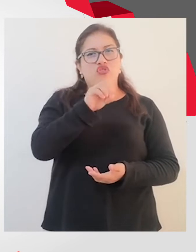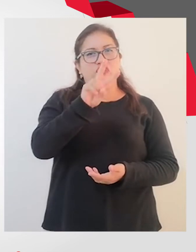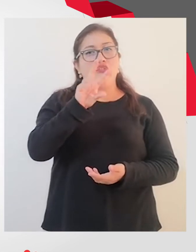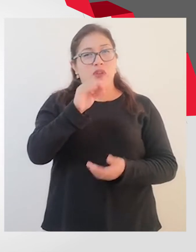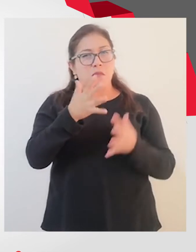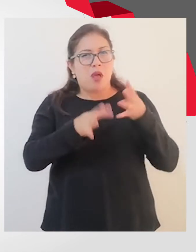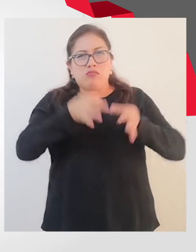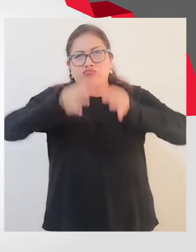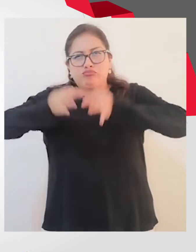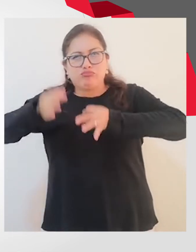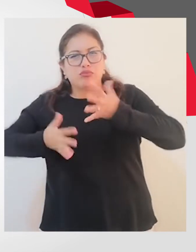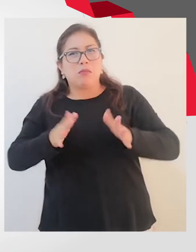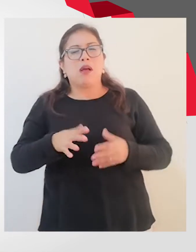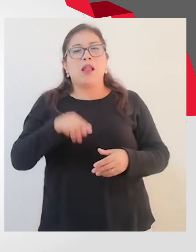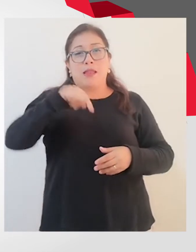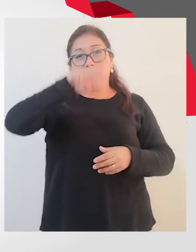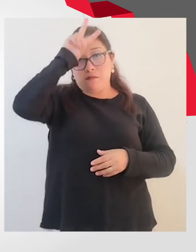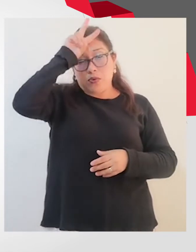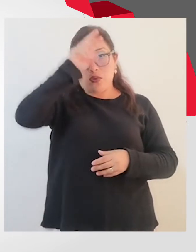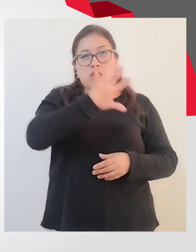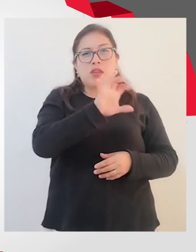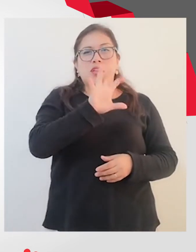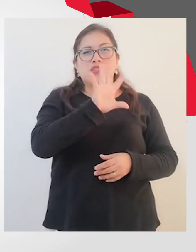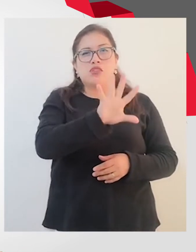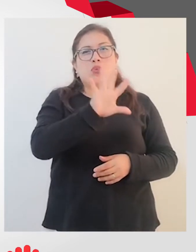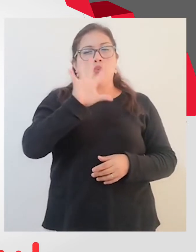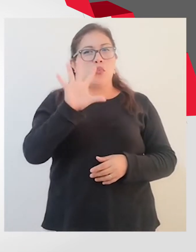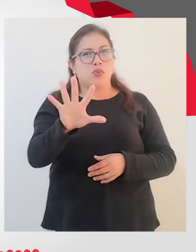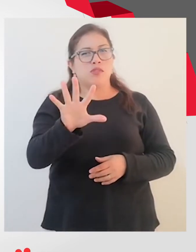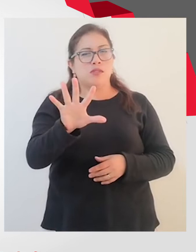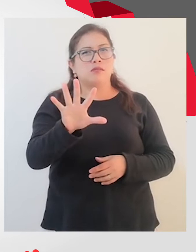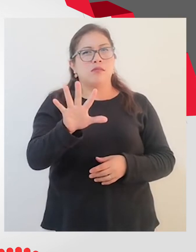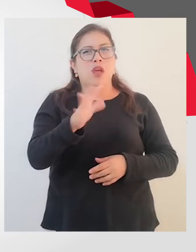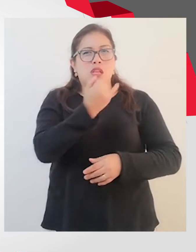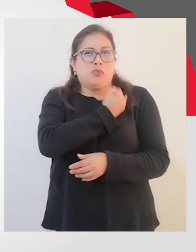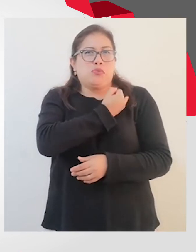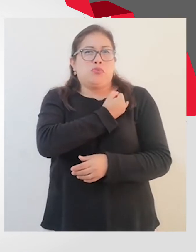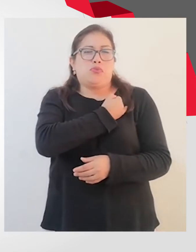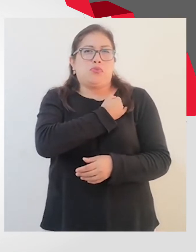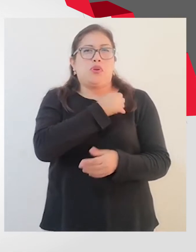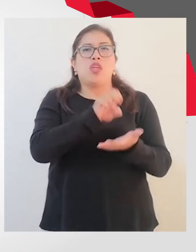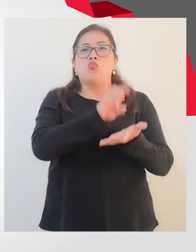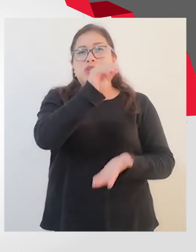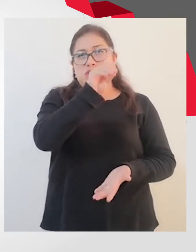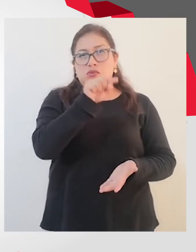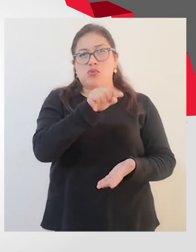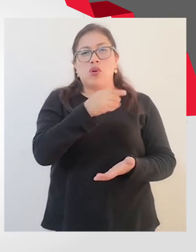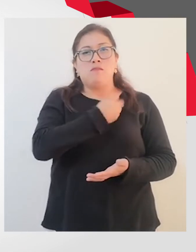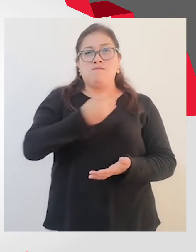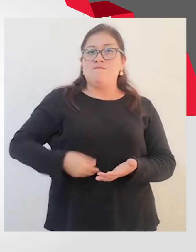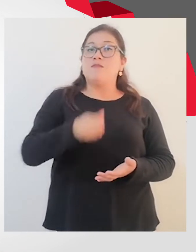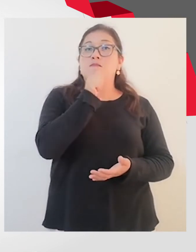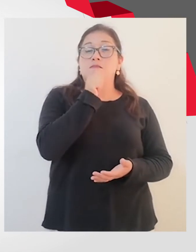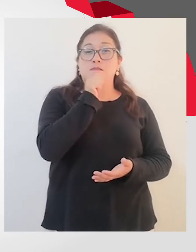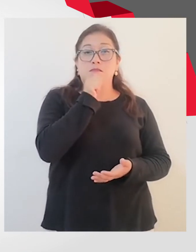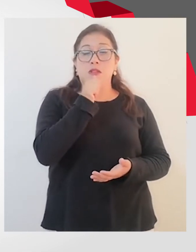en el país existen cerca de 555 instituciones educativas públicas y